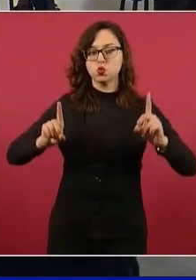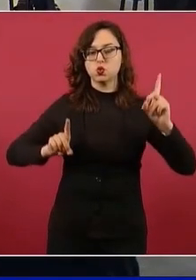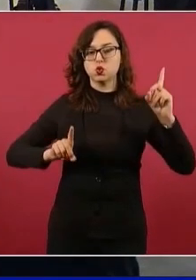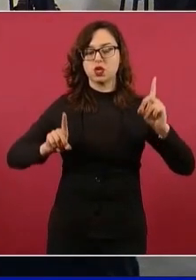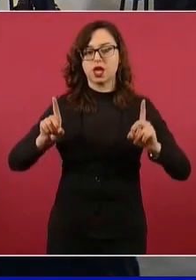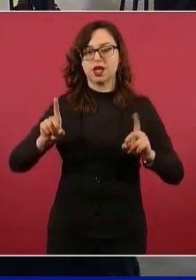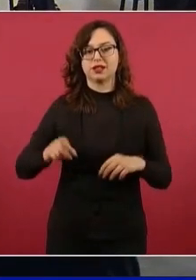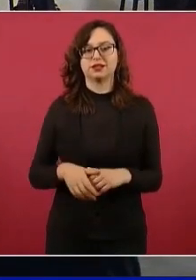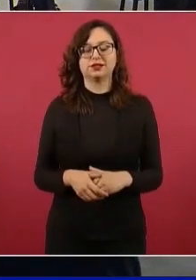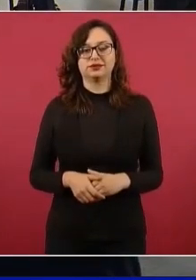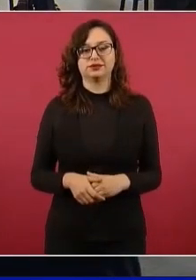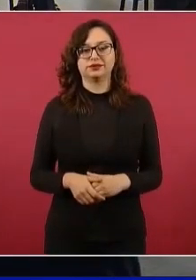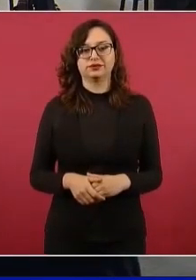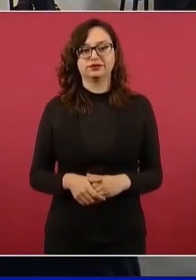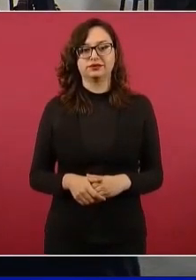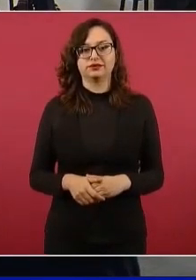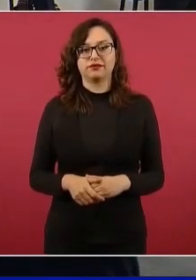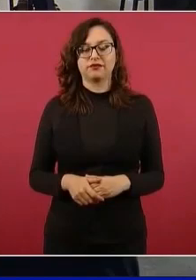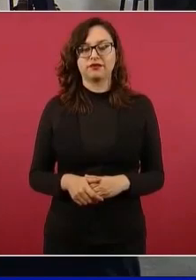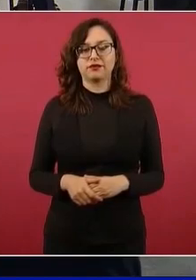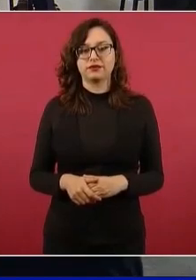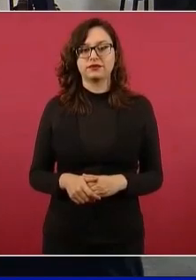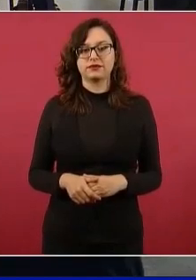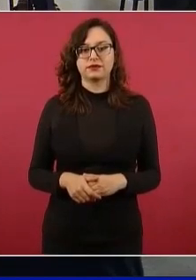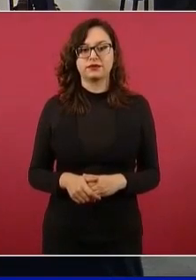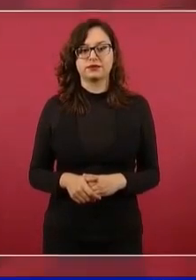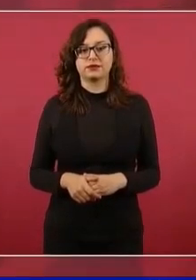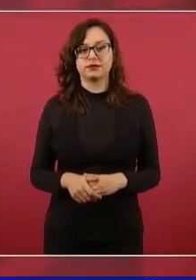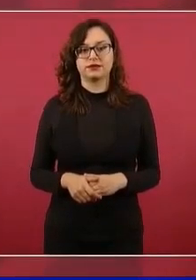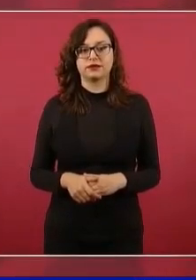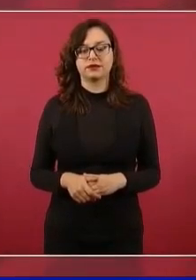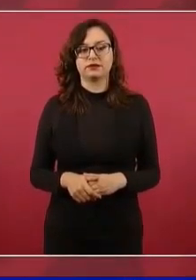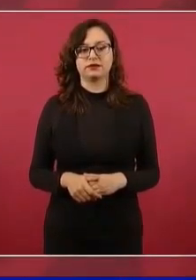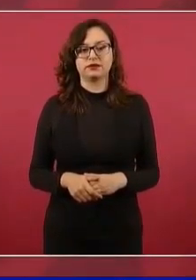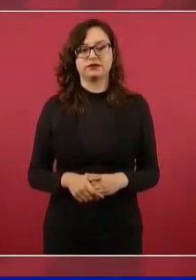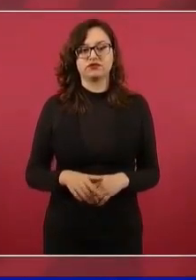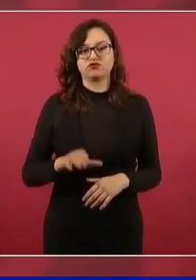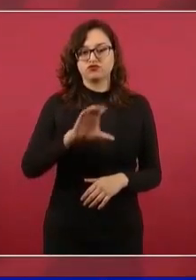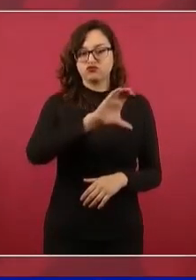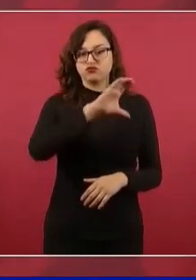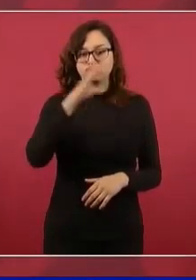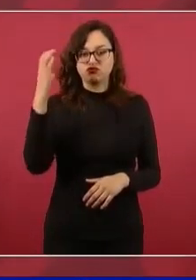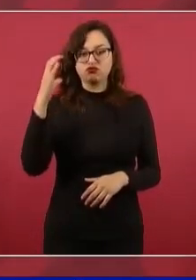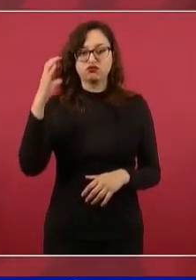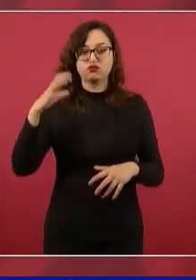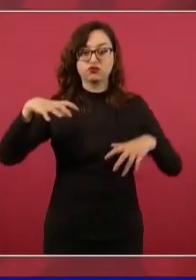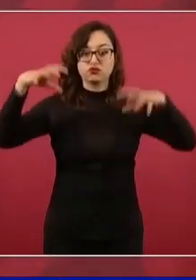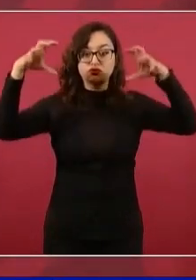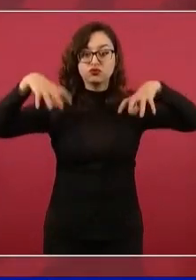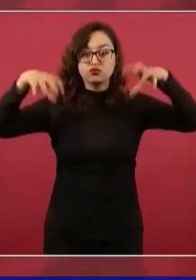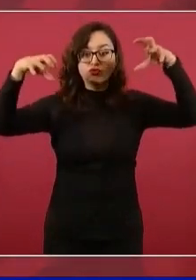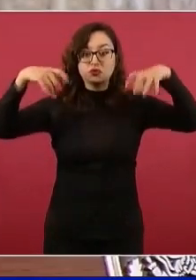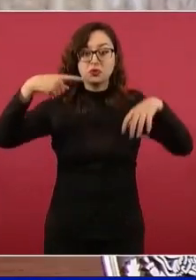una foto en donde está lloviendo y estoy solo,